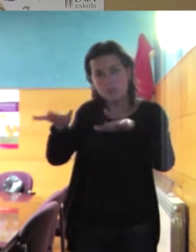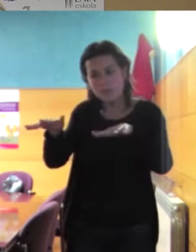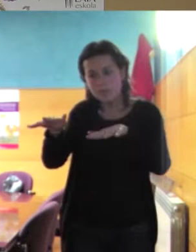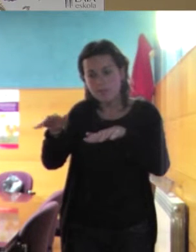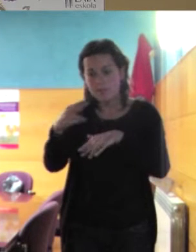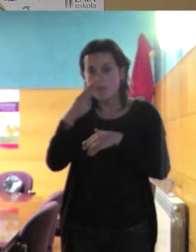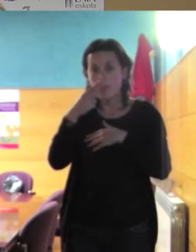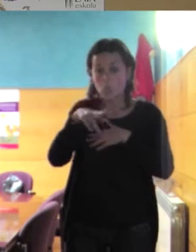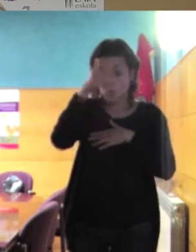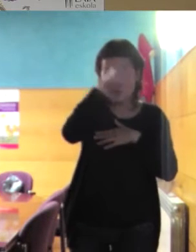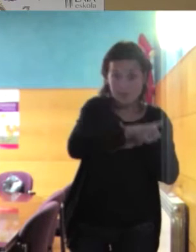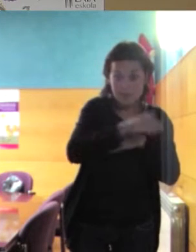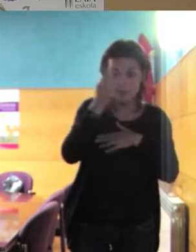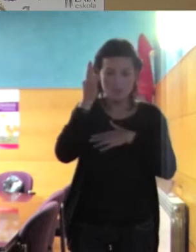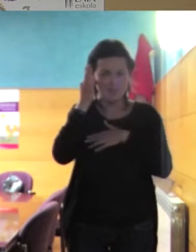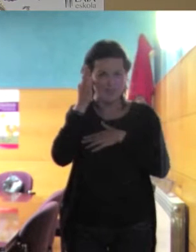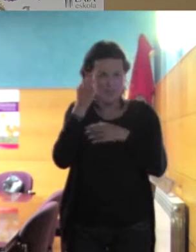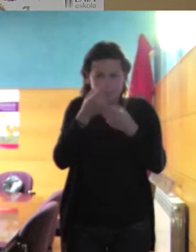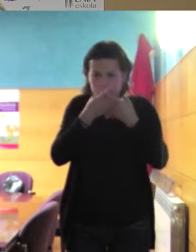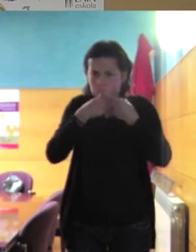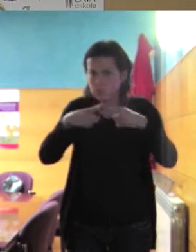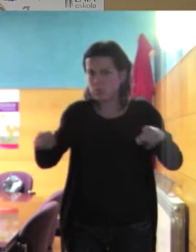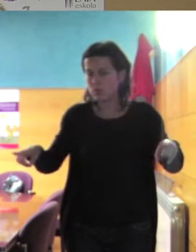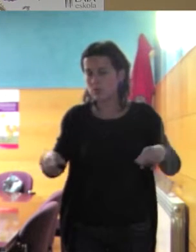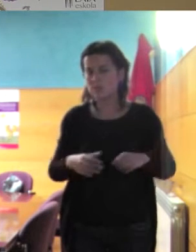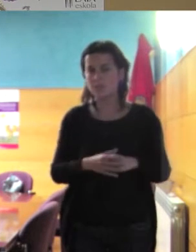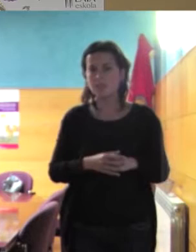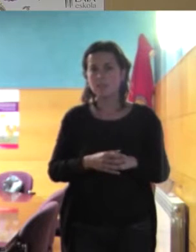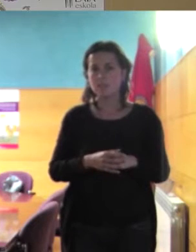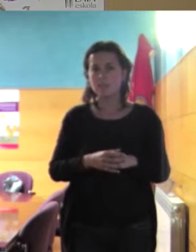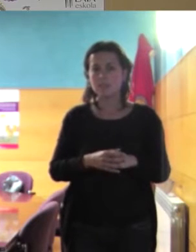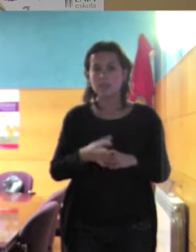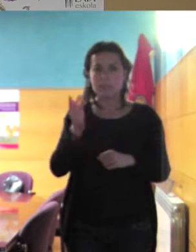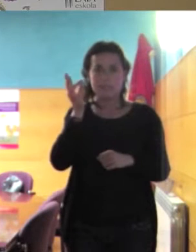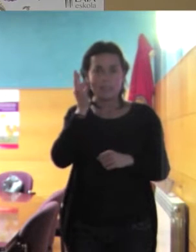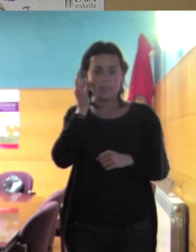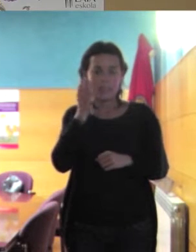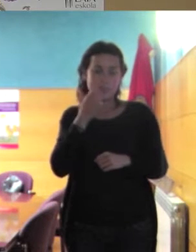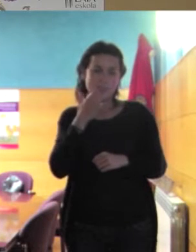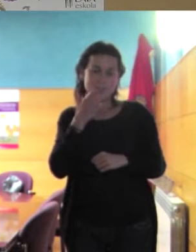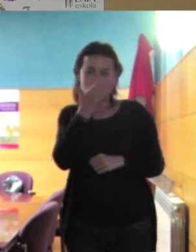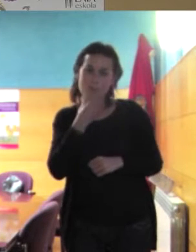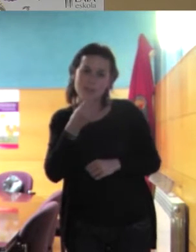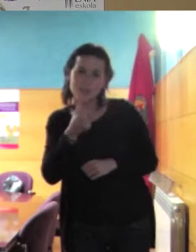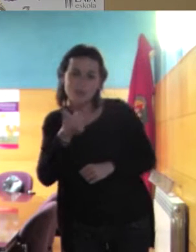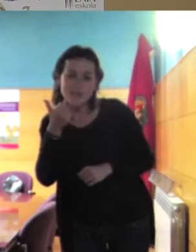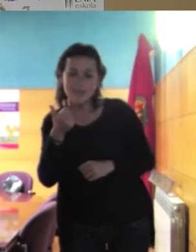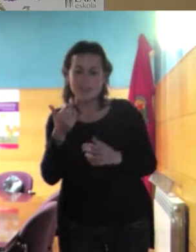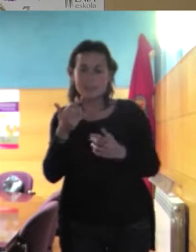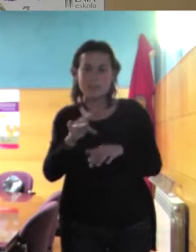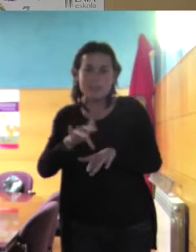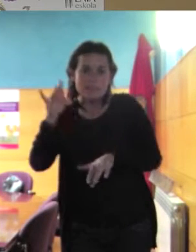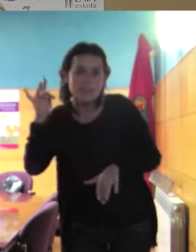diferentes y que las niñas son pues más bonitas más delicadas más